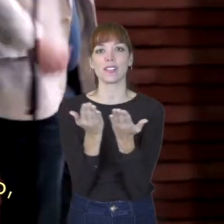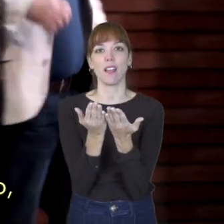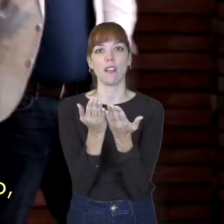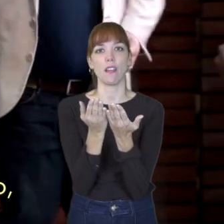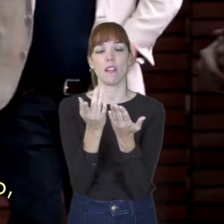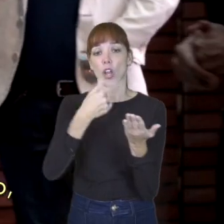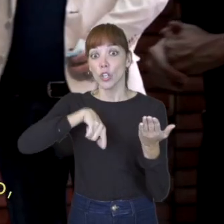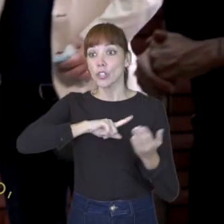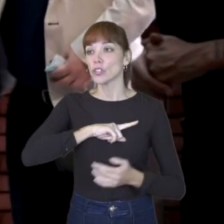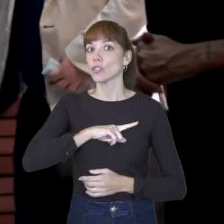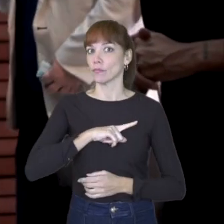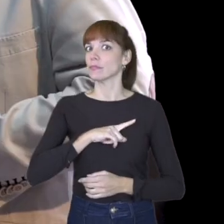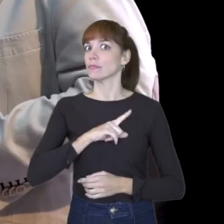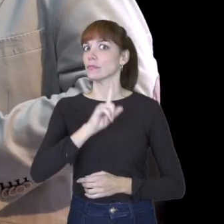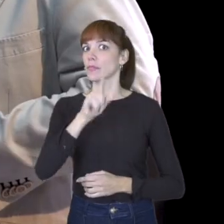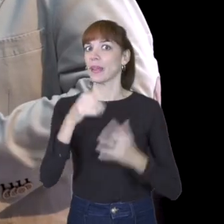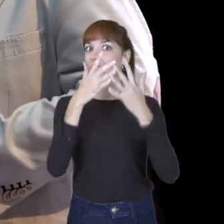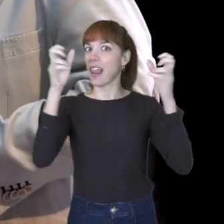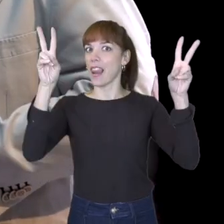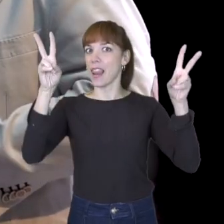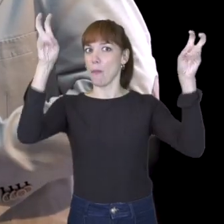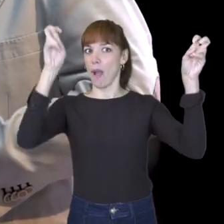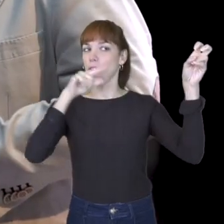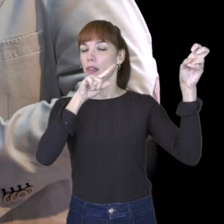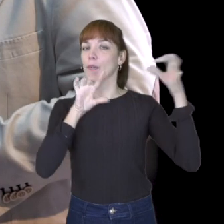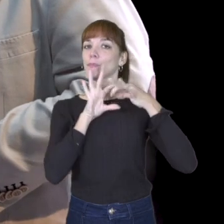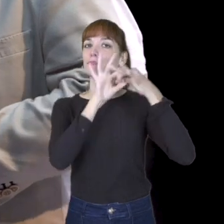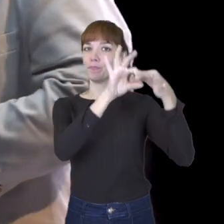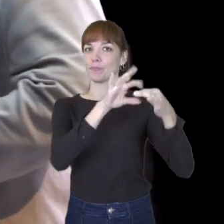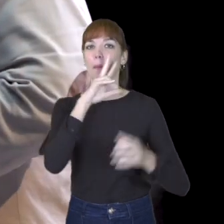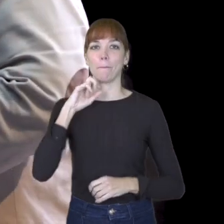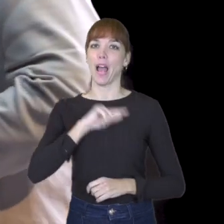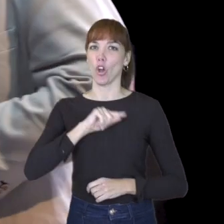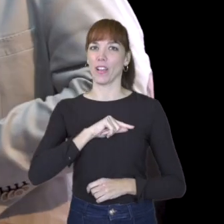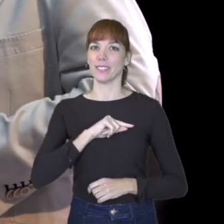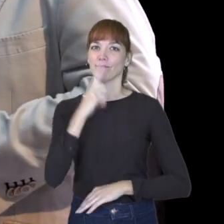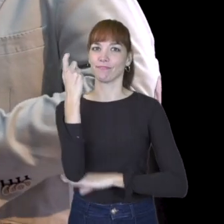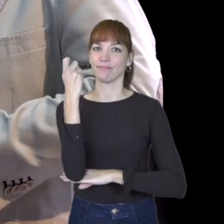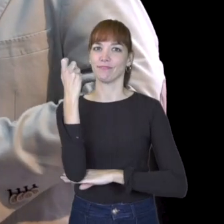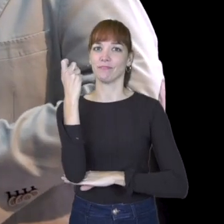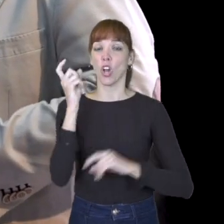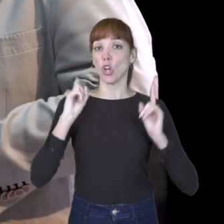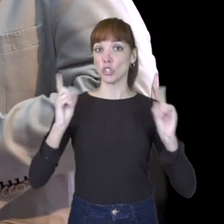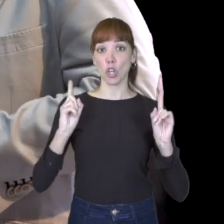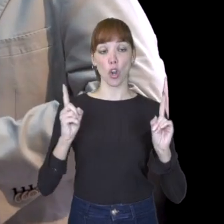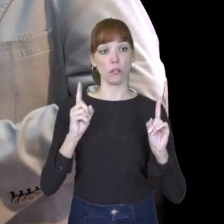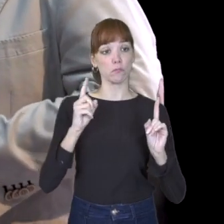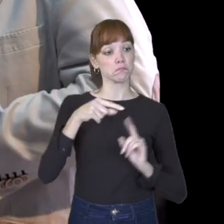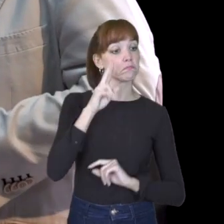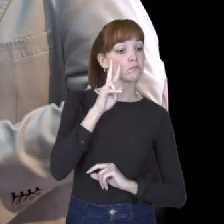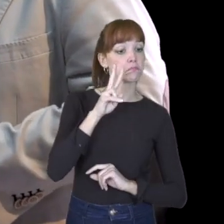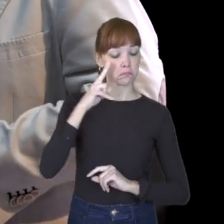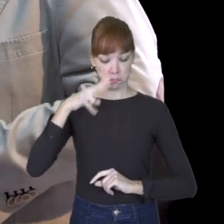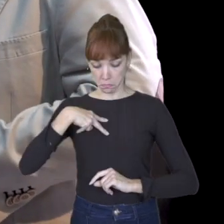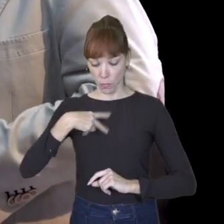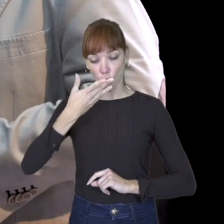comportarnos de acuerdo, y hay el acierto también del lema de esta campaña, de acuerdo a valores. No vale solo ser lo que es o